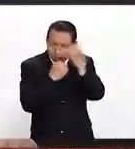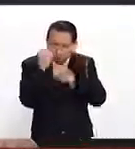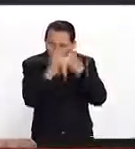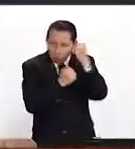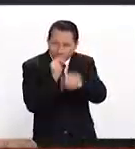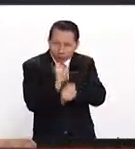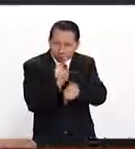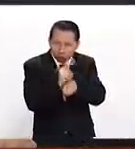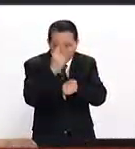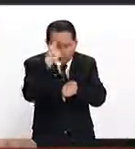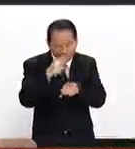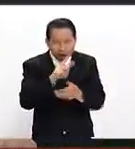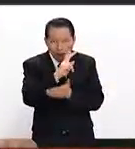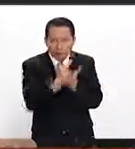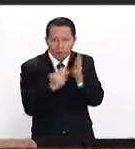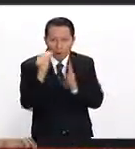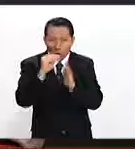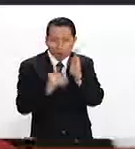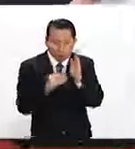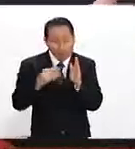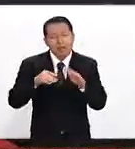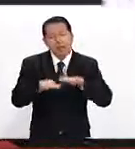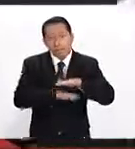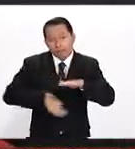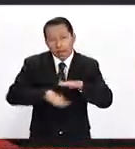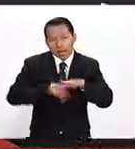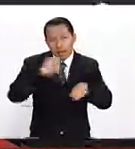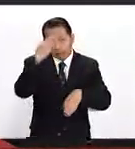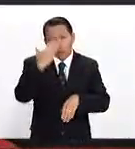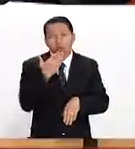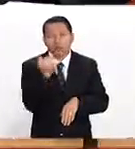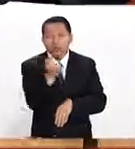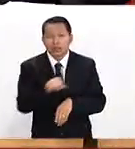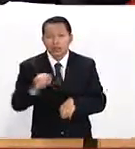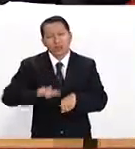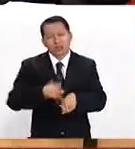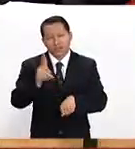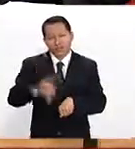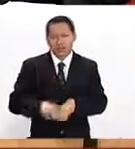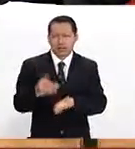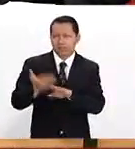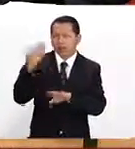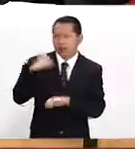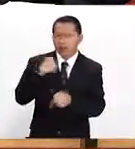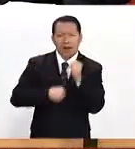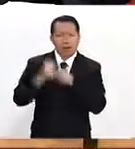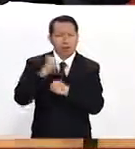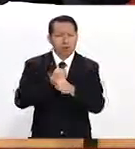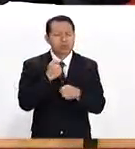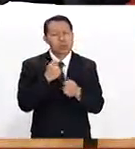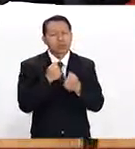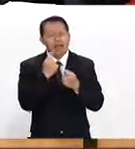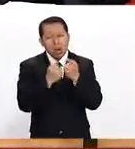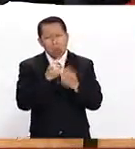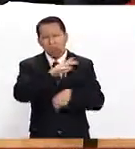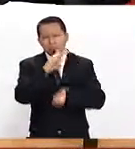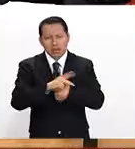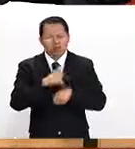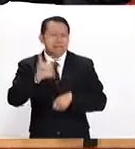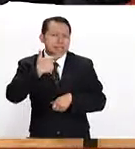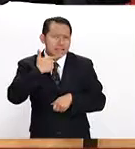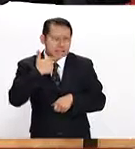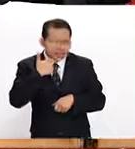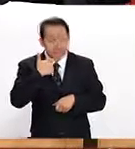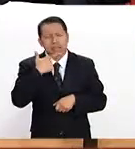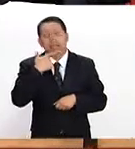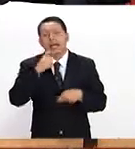de los programas basados en competencias, que si bien es cierto desde hace algunos años, algunos países como Inglaterra,